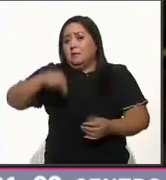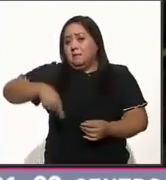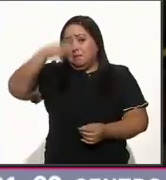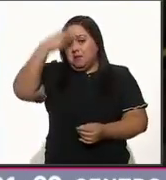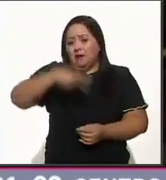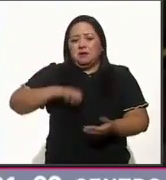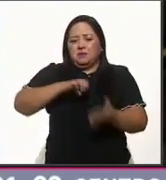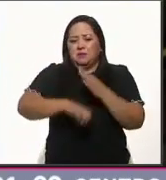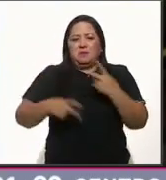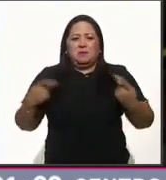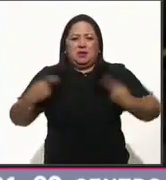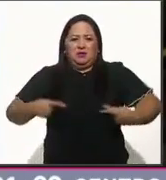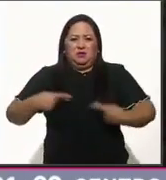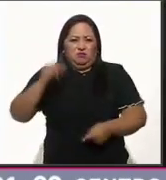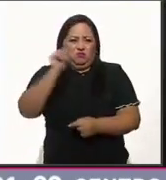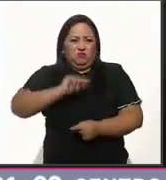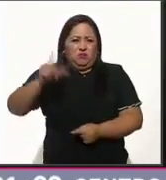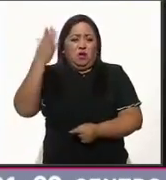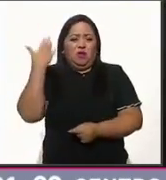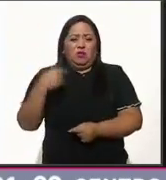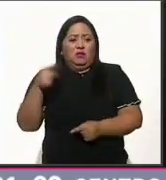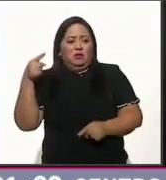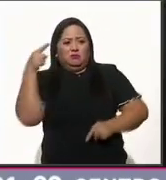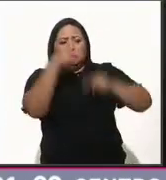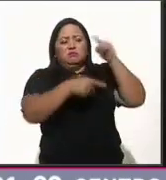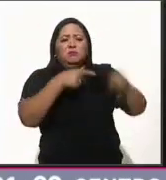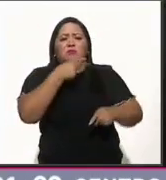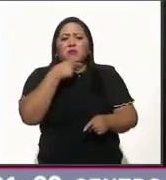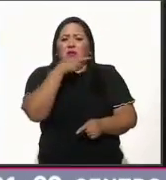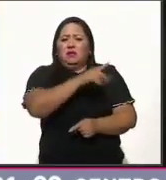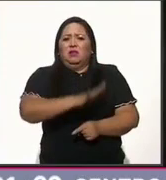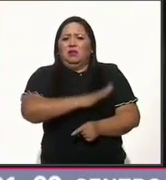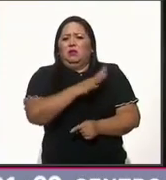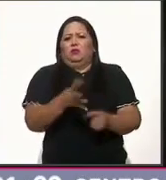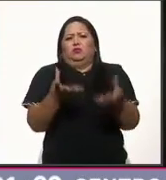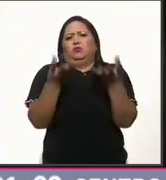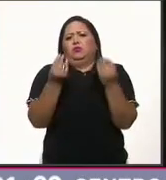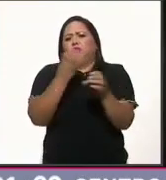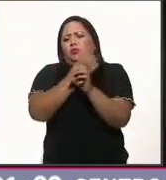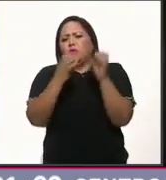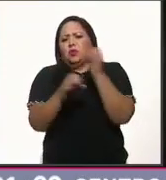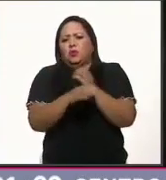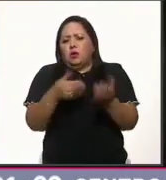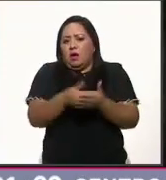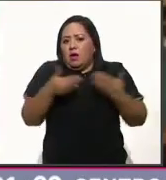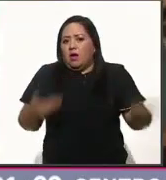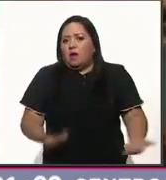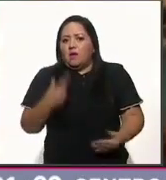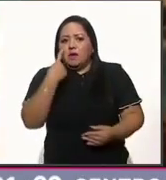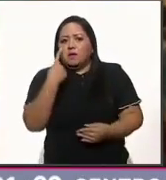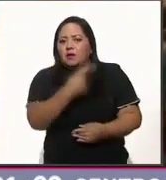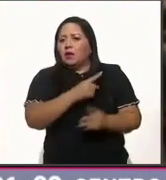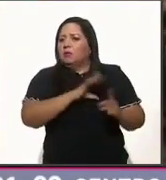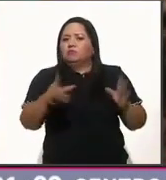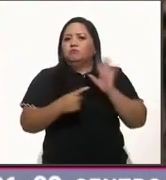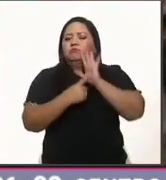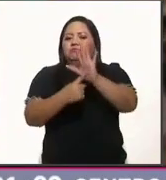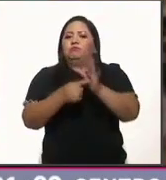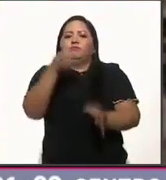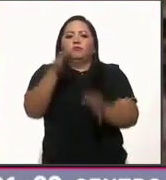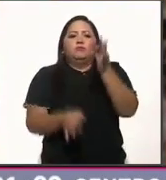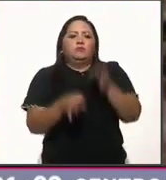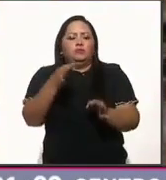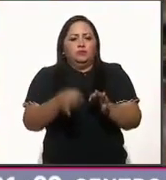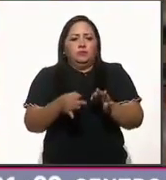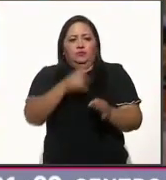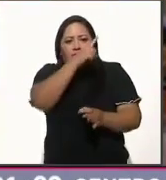personajes de la vida pública le recriminaron al exfuncionario muchas de las cosas que hoy están siendo ventiladas en el juicio